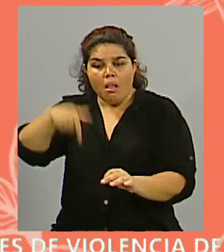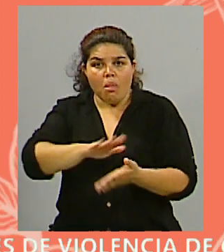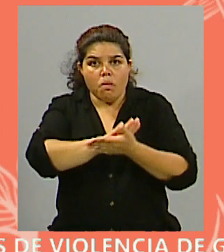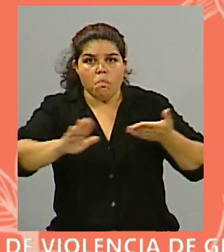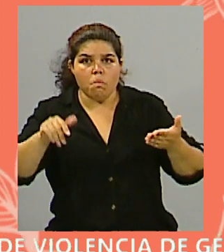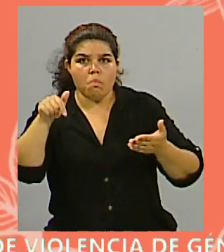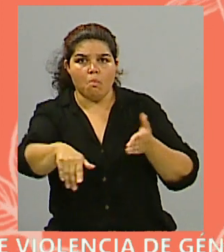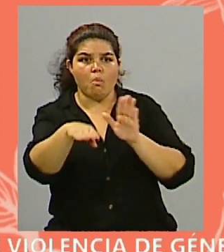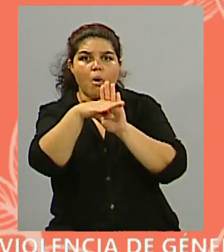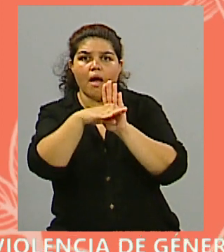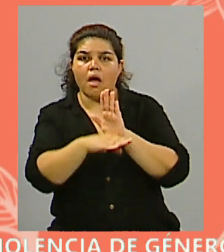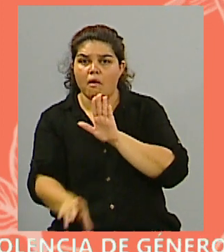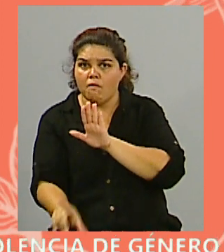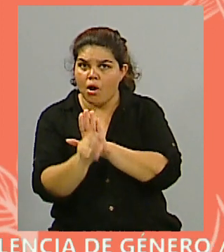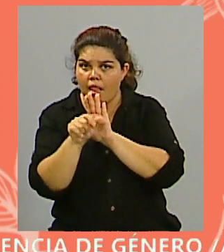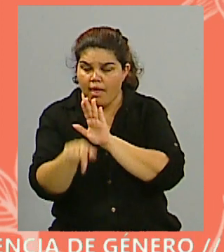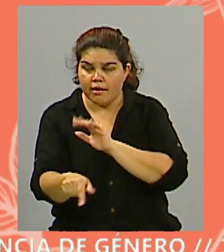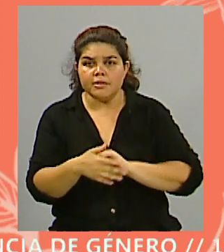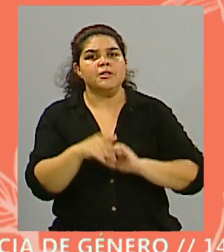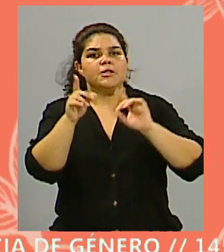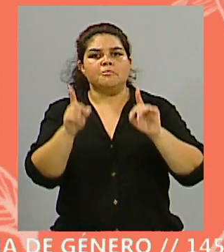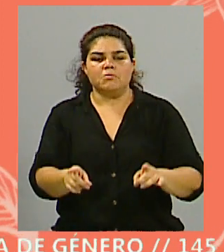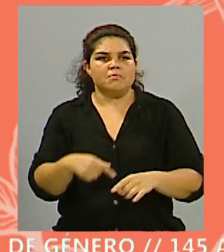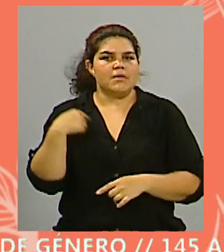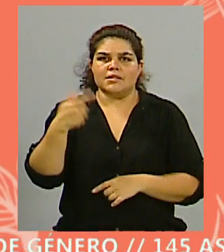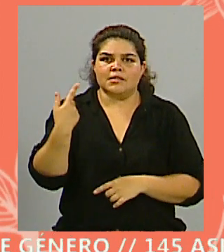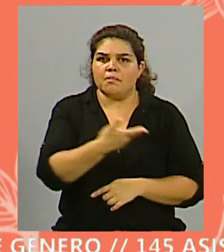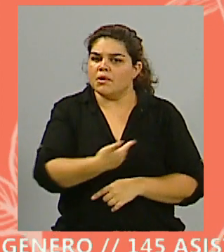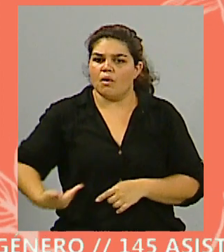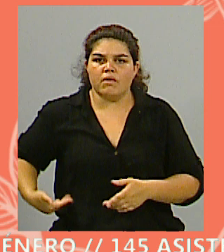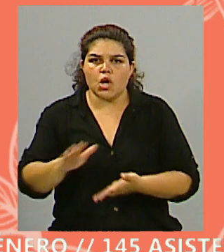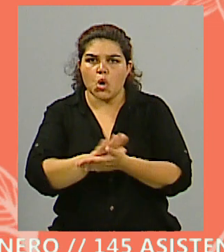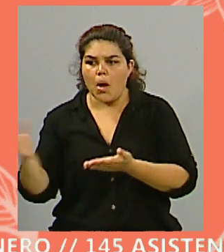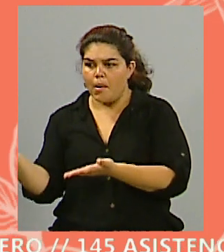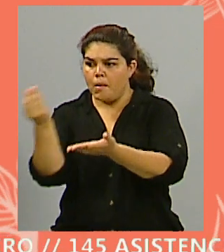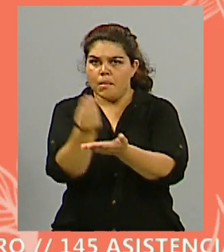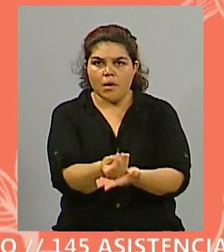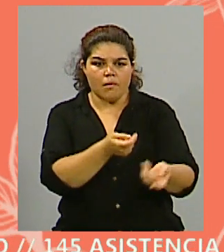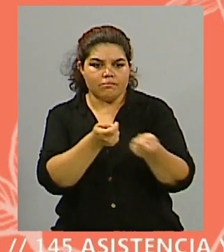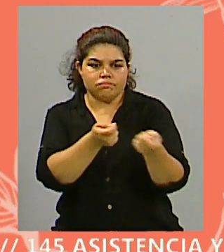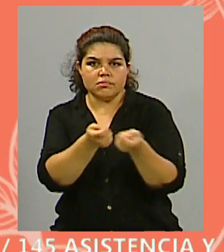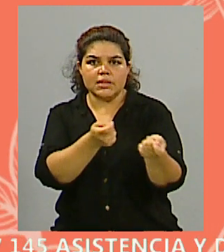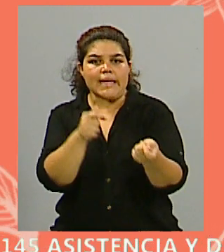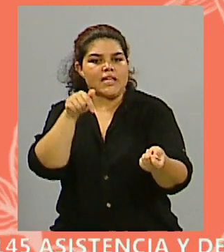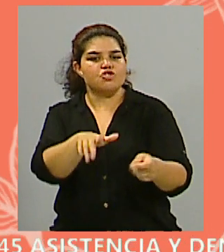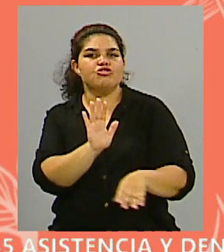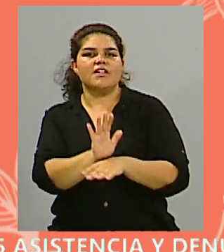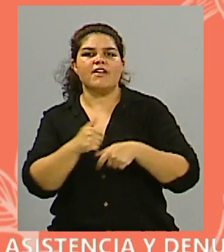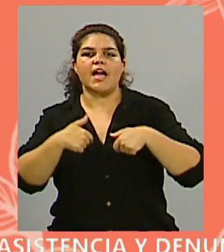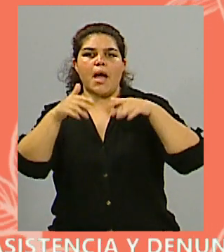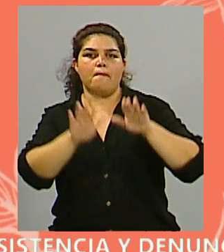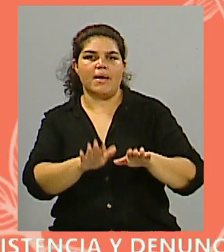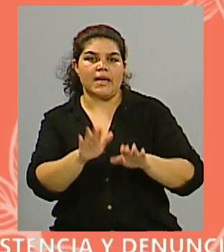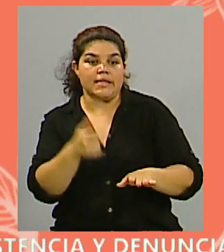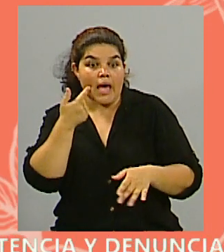gobierno, las expectativas son positivas, y el gremio de la construcción y la inversión, digamos, inmobiliaria, que es lo que mueve a la construcción,